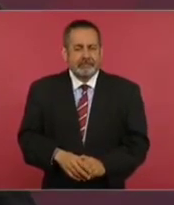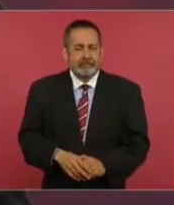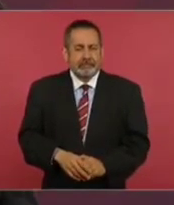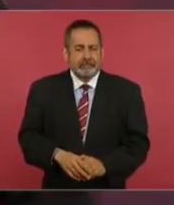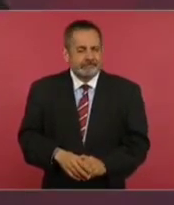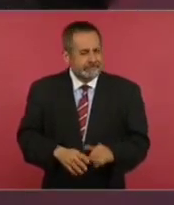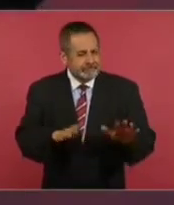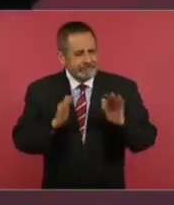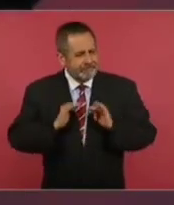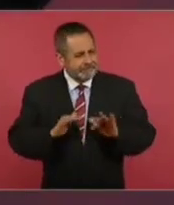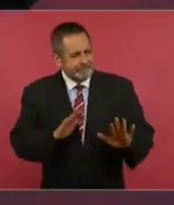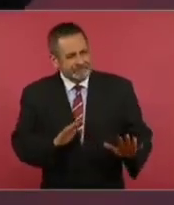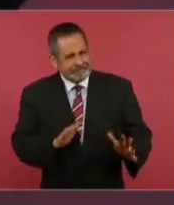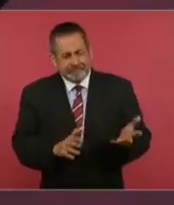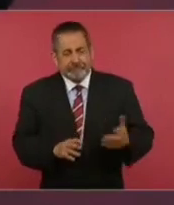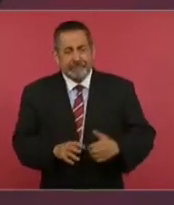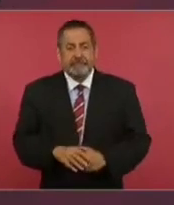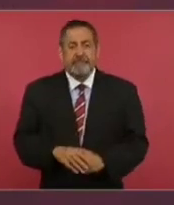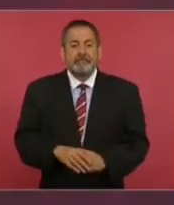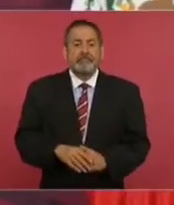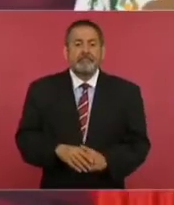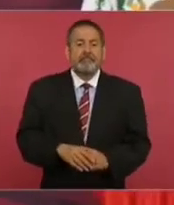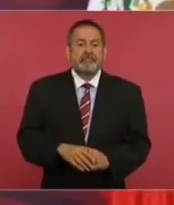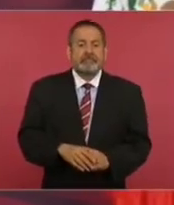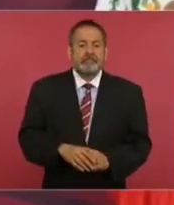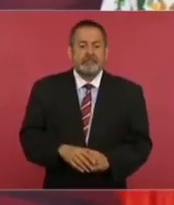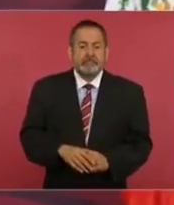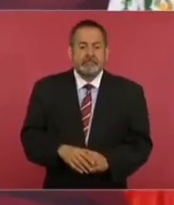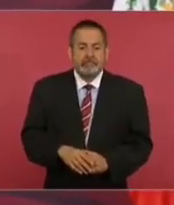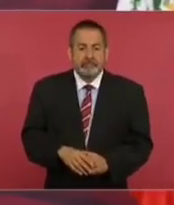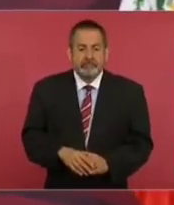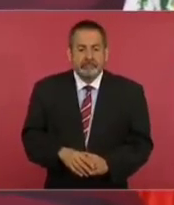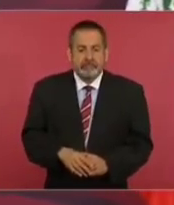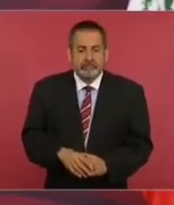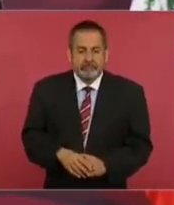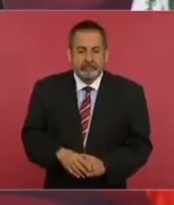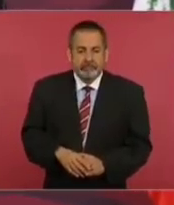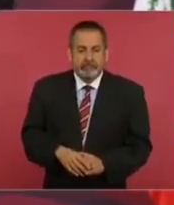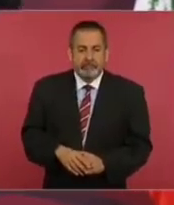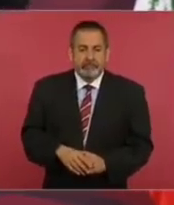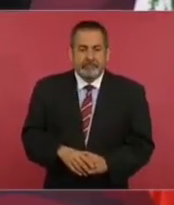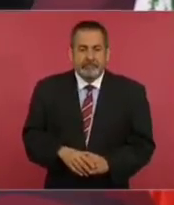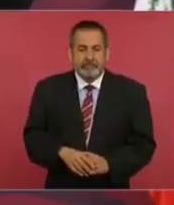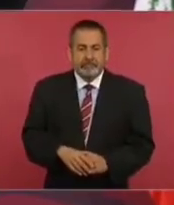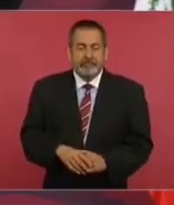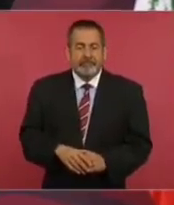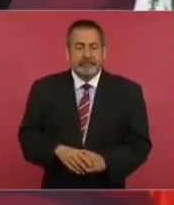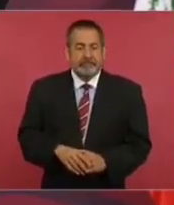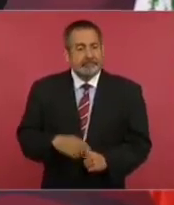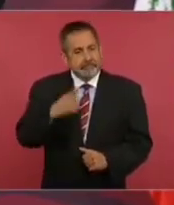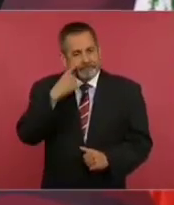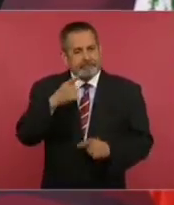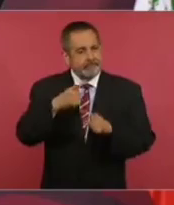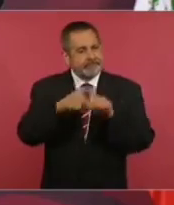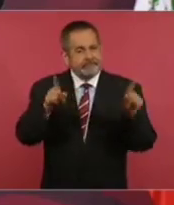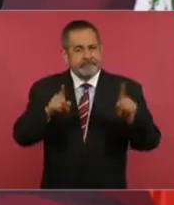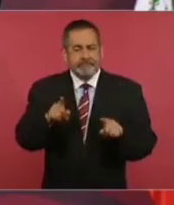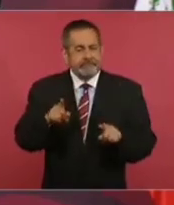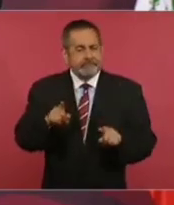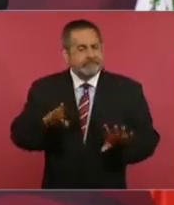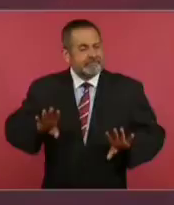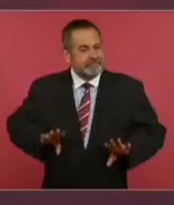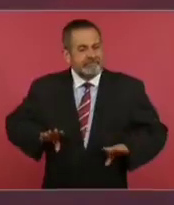serénense, miren la actitud de la presidenta